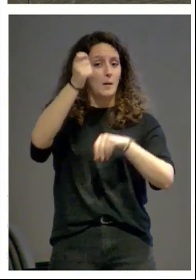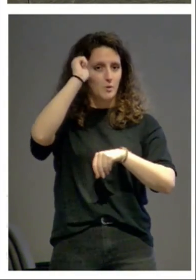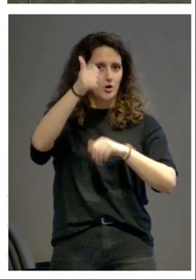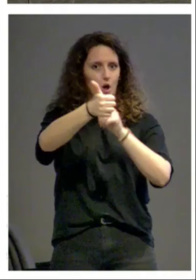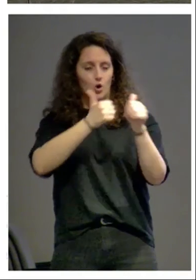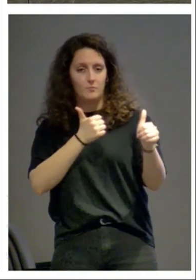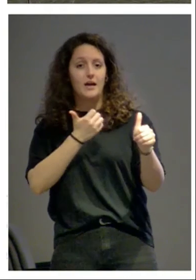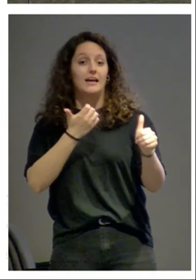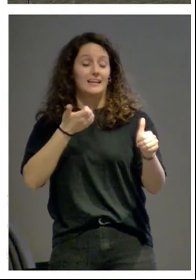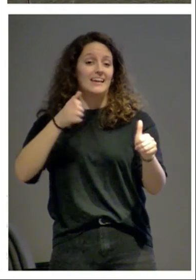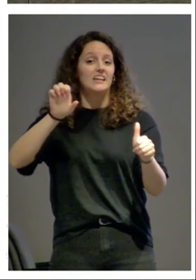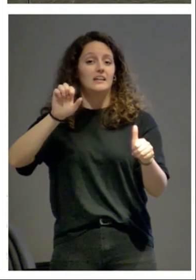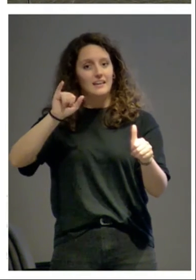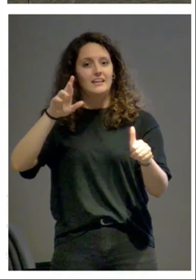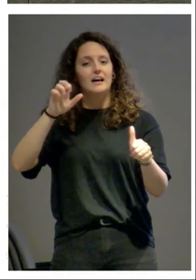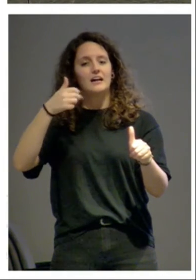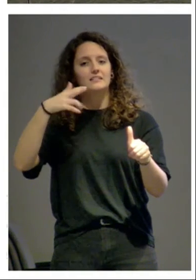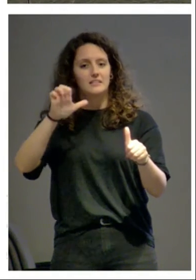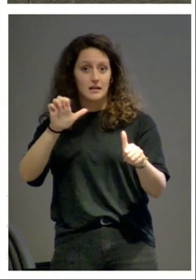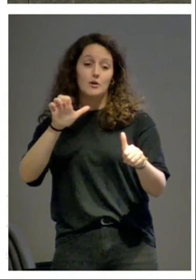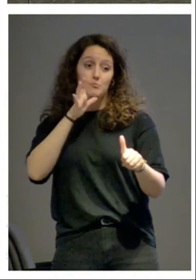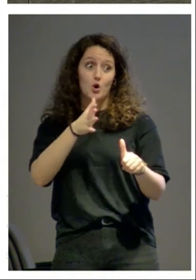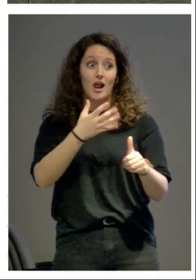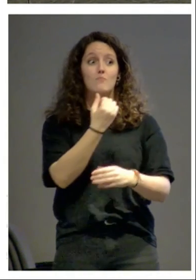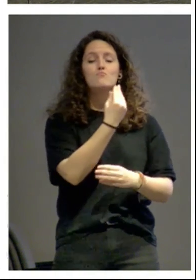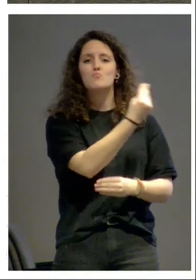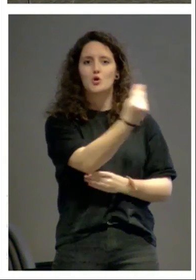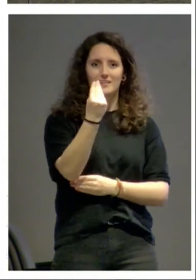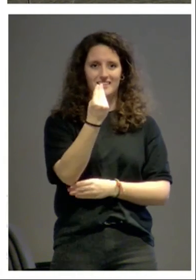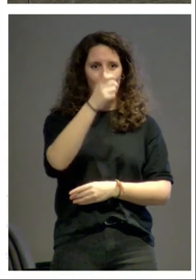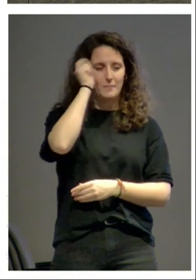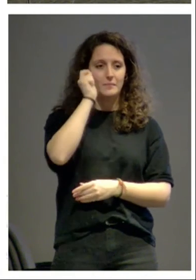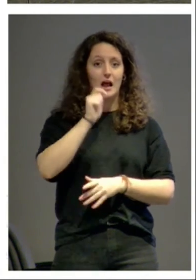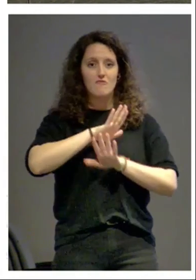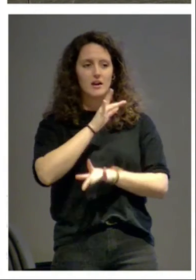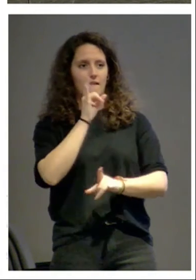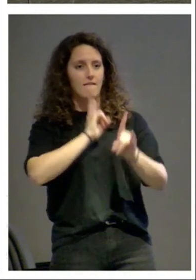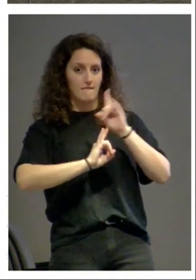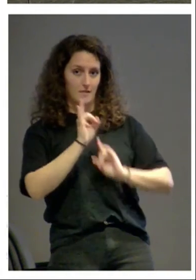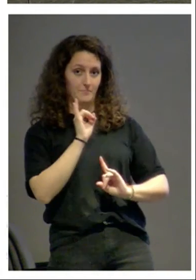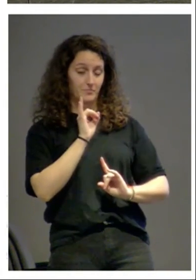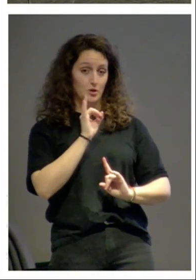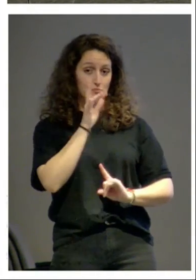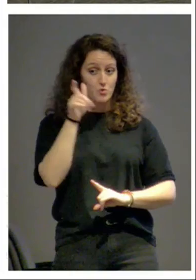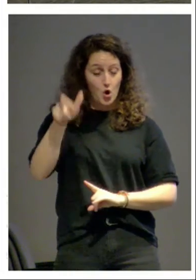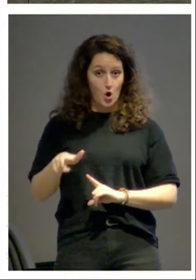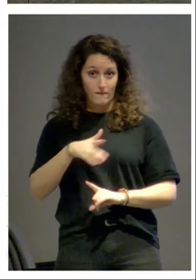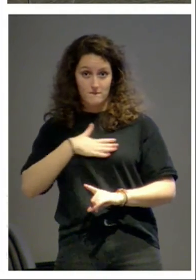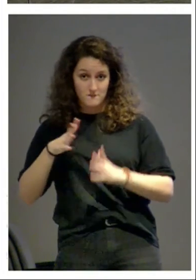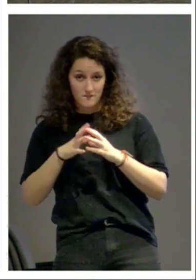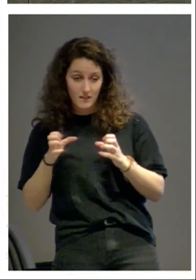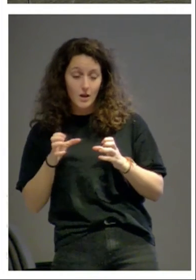en Irache es porque la monumentalización de Pamplona es admirada o bien por el promotor o bien por